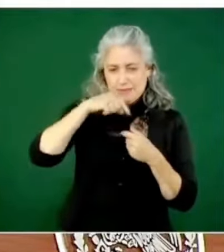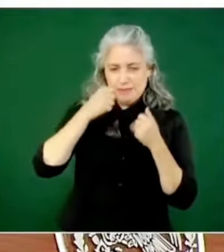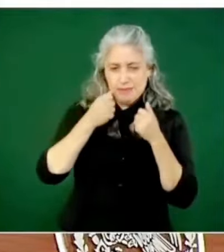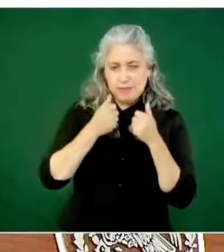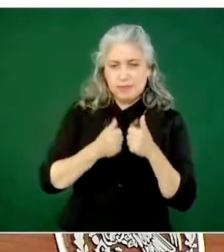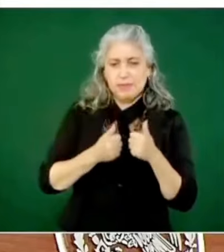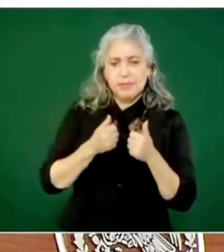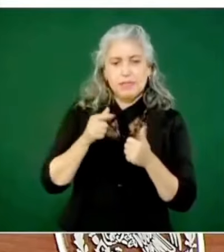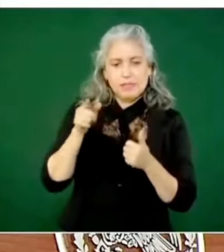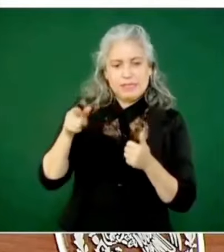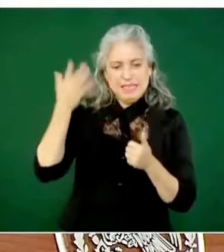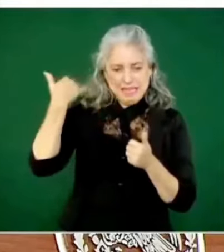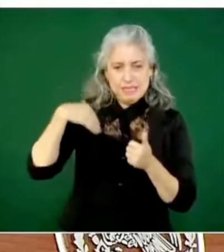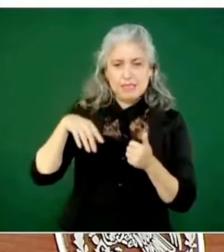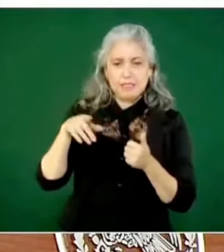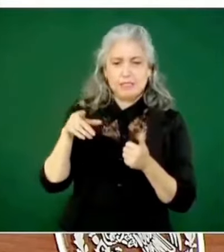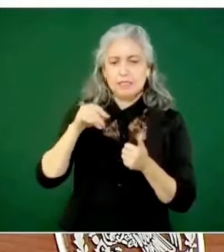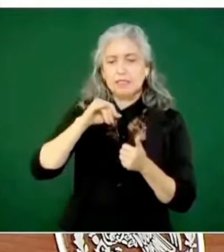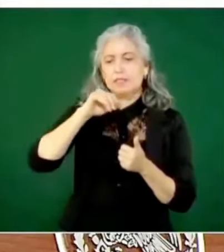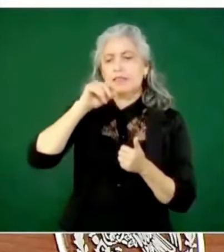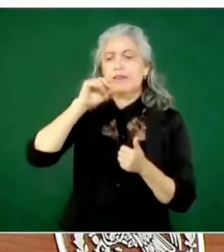Esto es para los jóvenes.